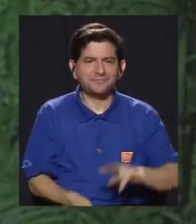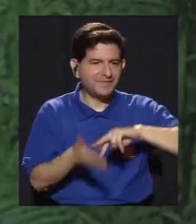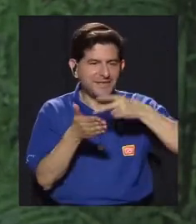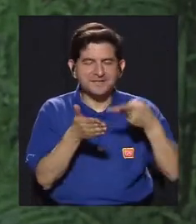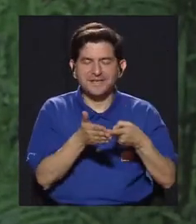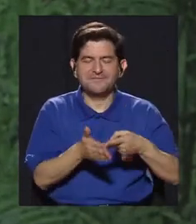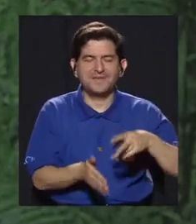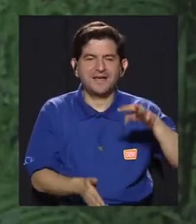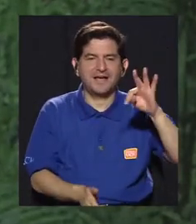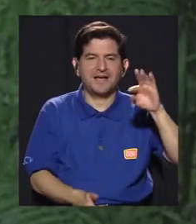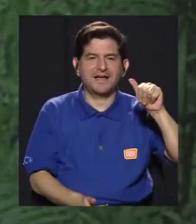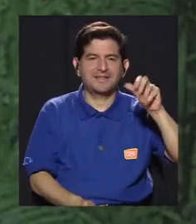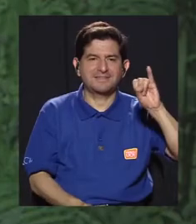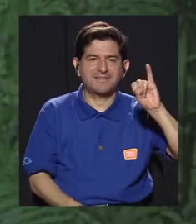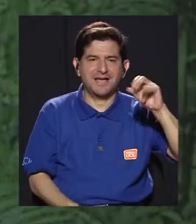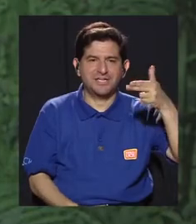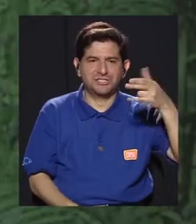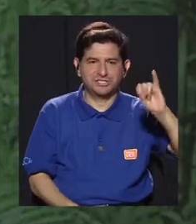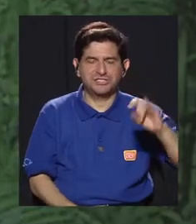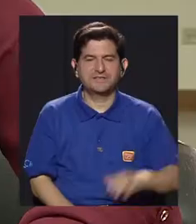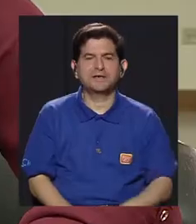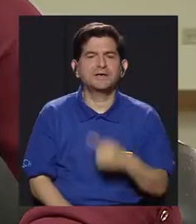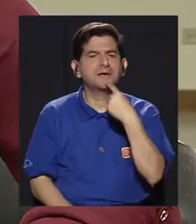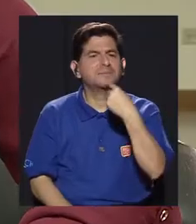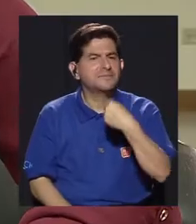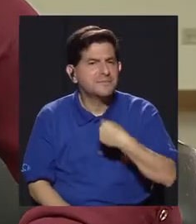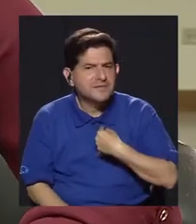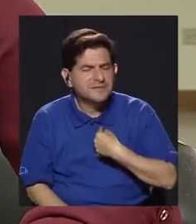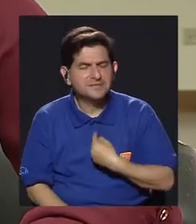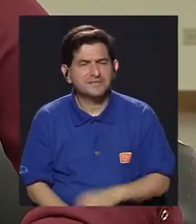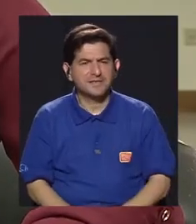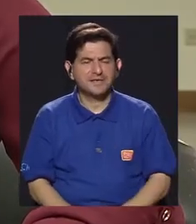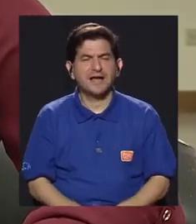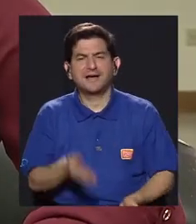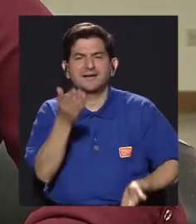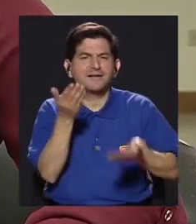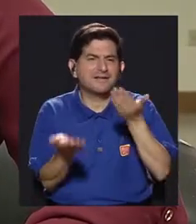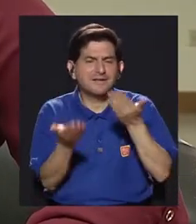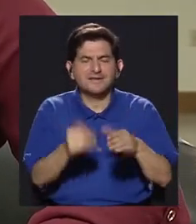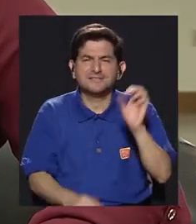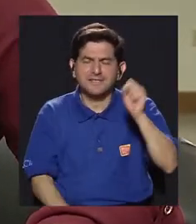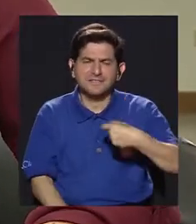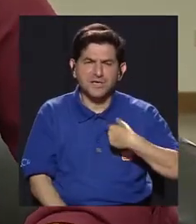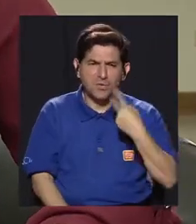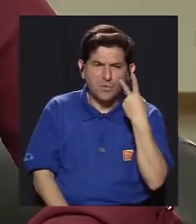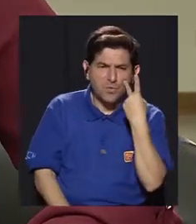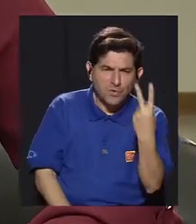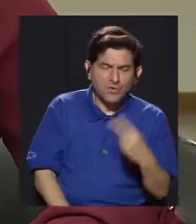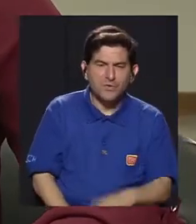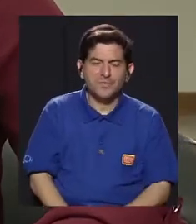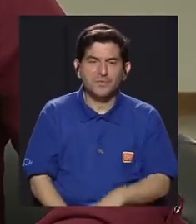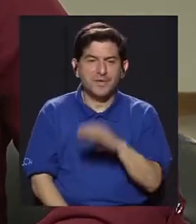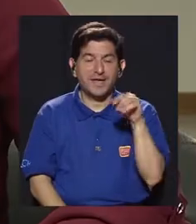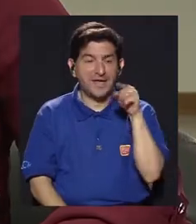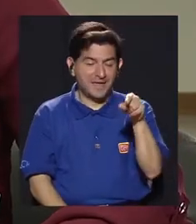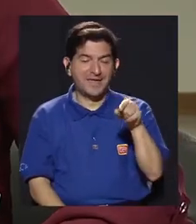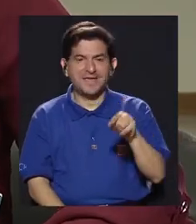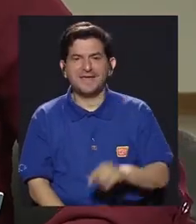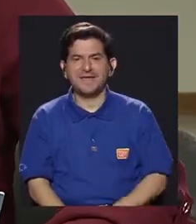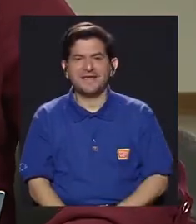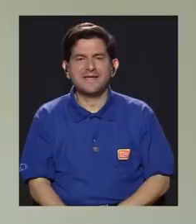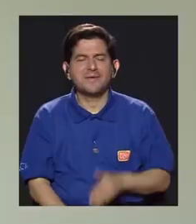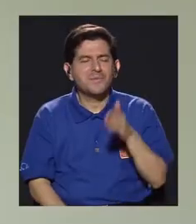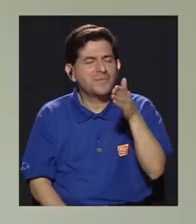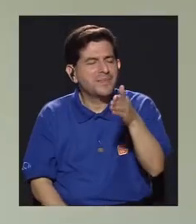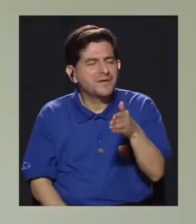de lo que es el Tai Chi. Ahora bien, usted me mencionaba, Alejandra, que son tal vez... y es cierto, uno los ve y tal vez Doña María